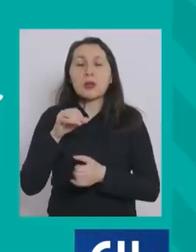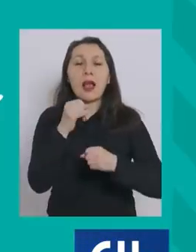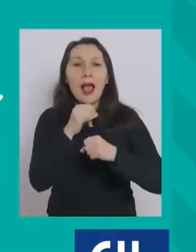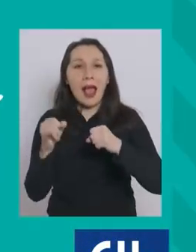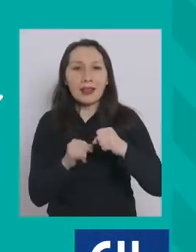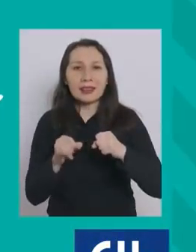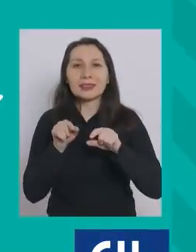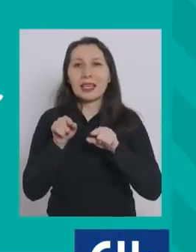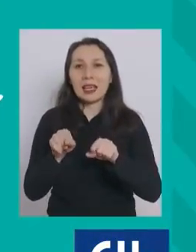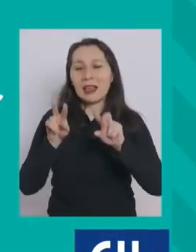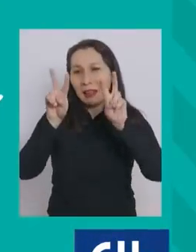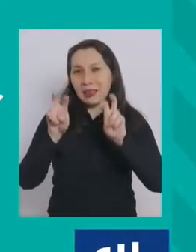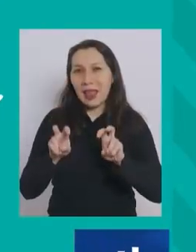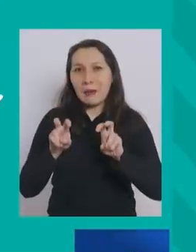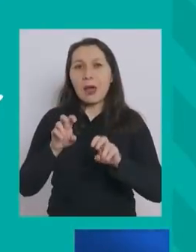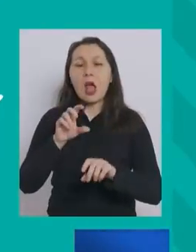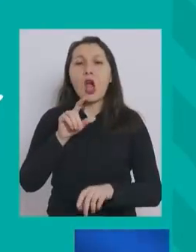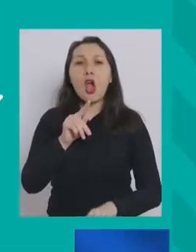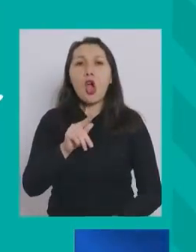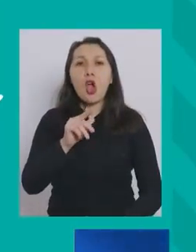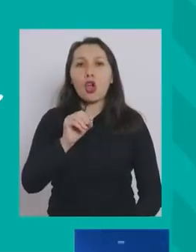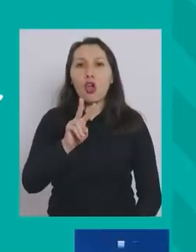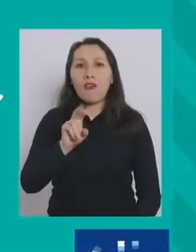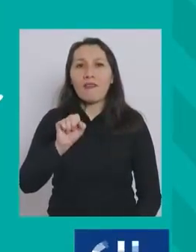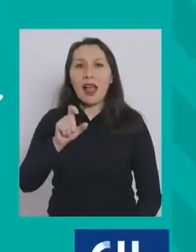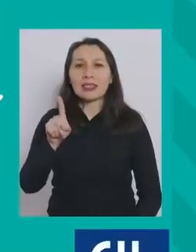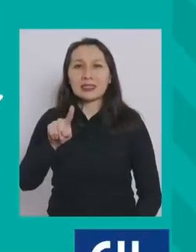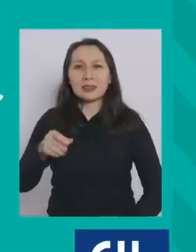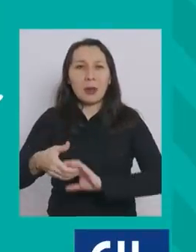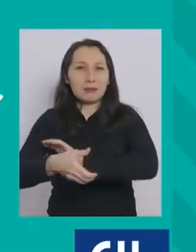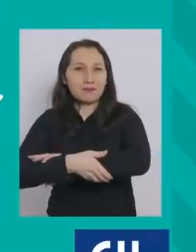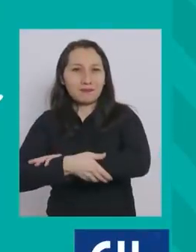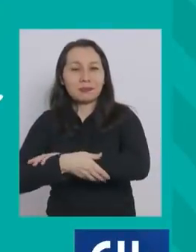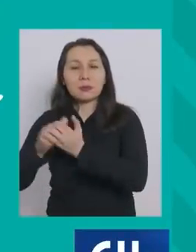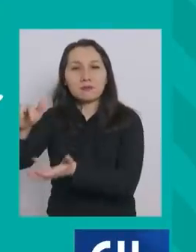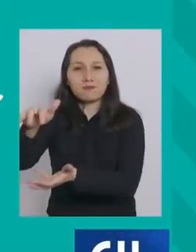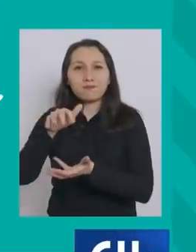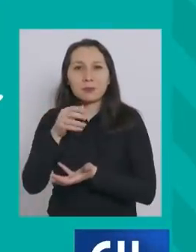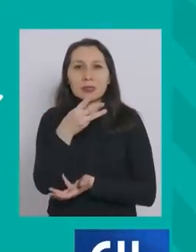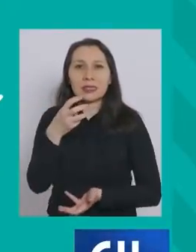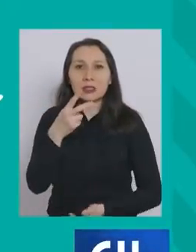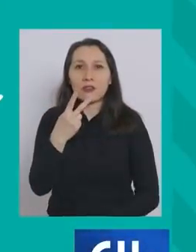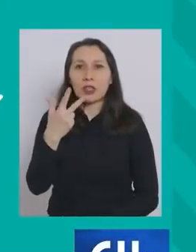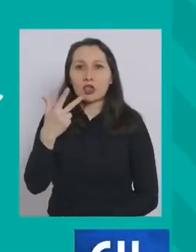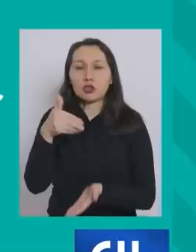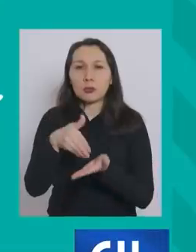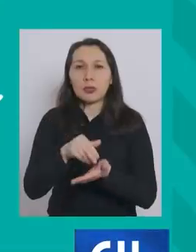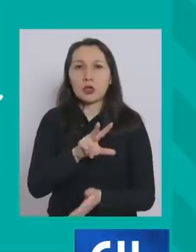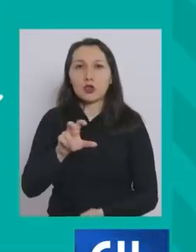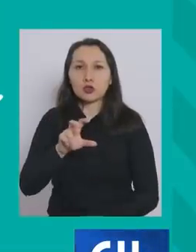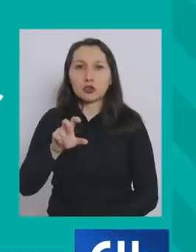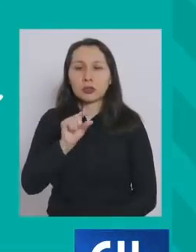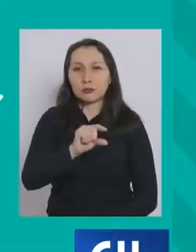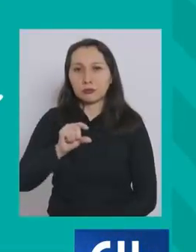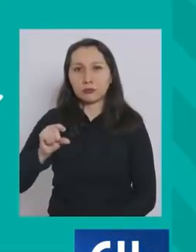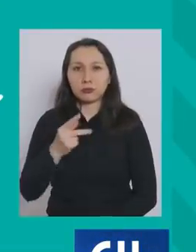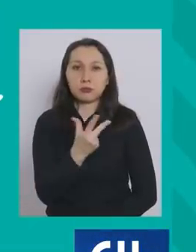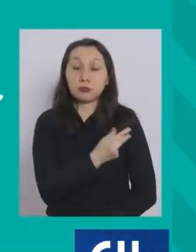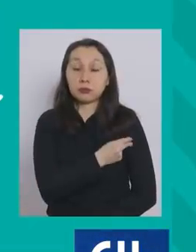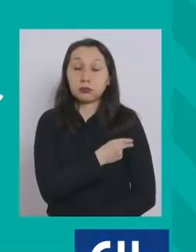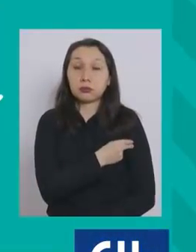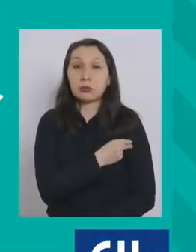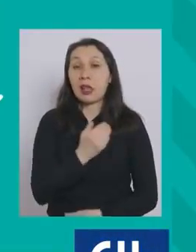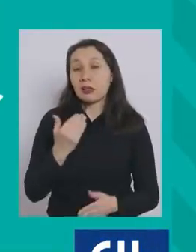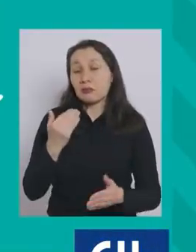AstraZeneca por medio del mecanismo COVAX con una cantidad de 328.800 dosis, o sea,